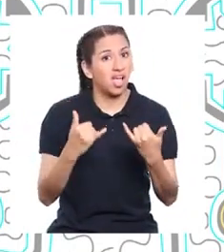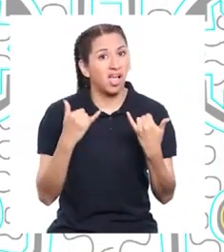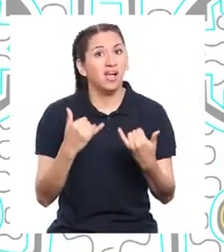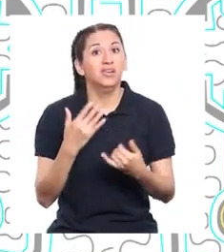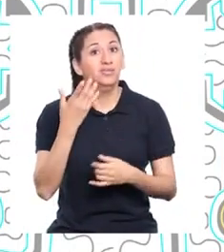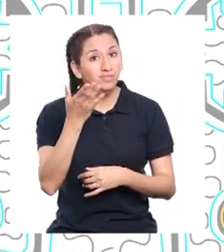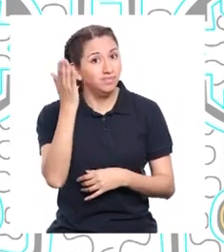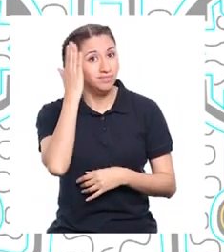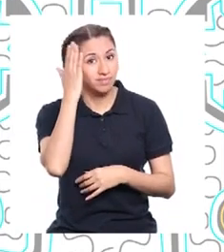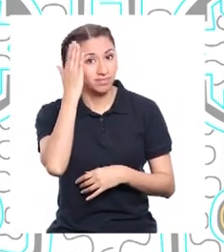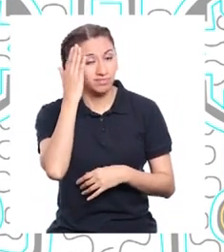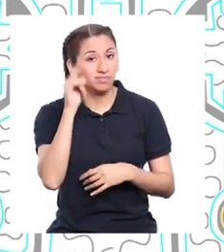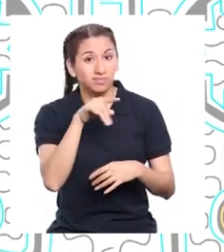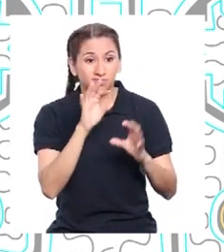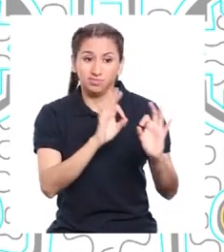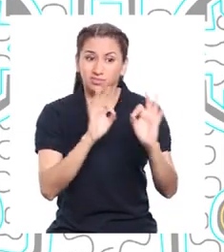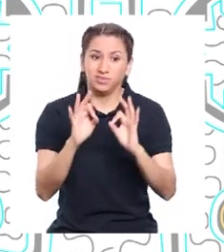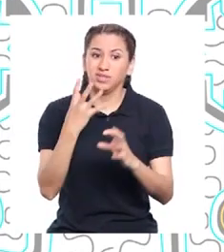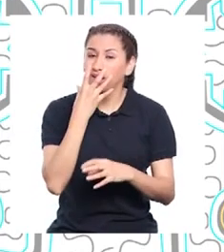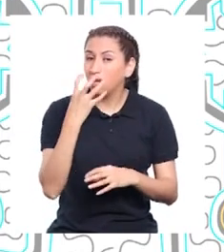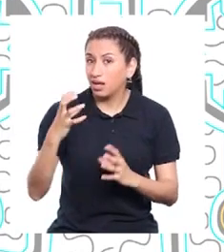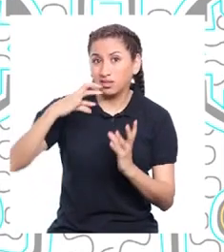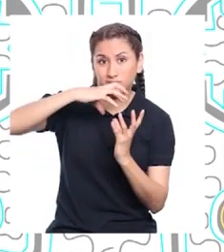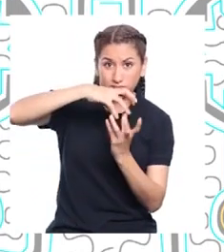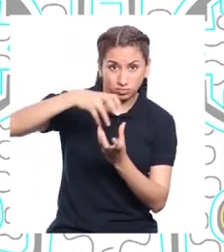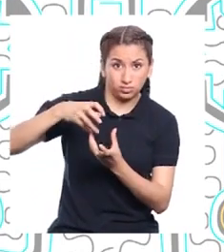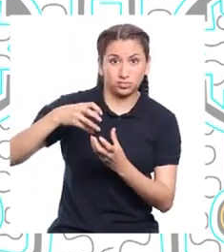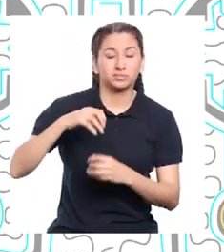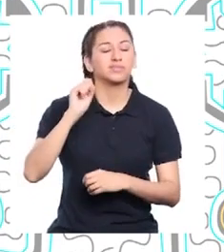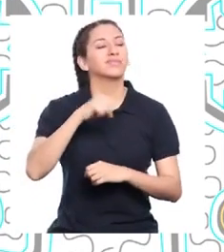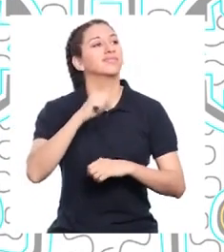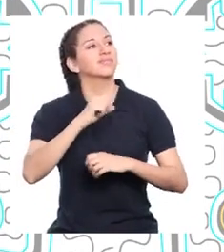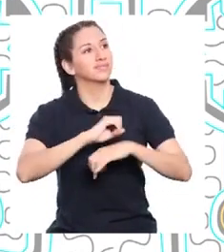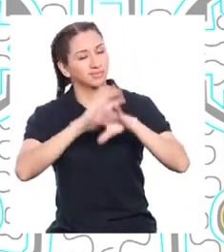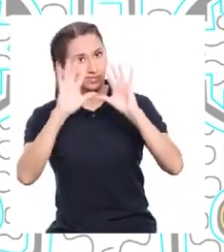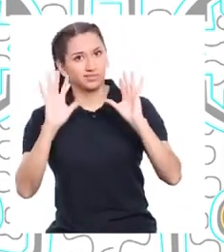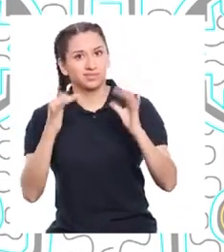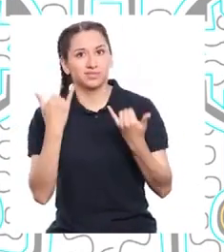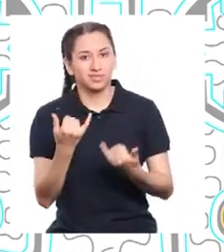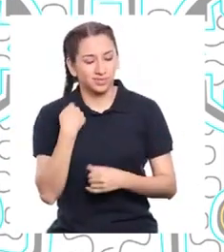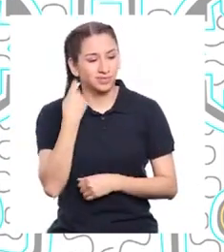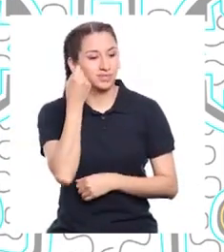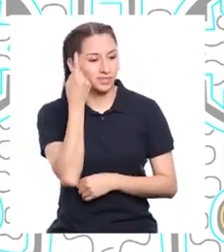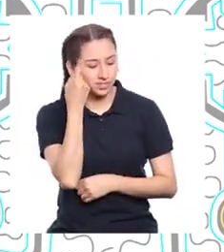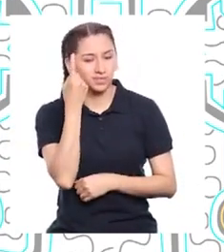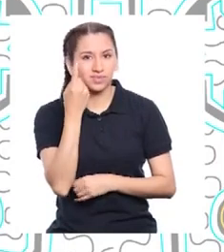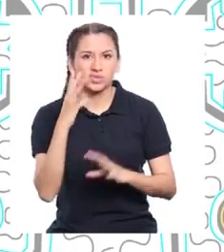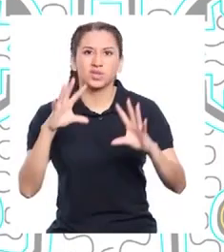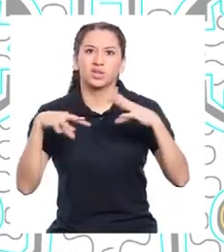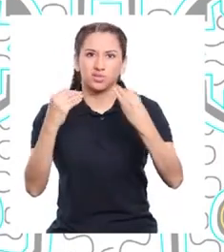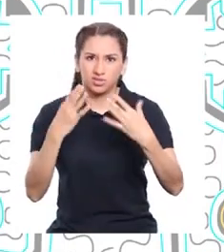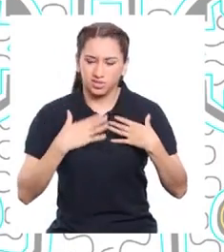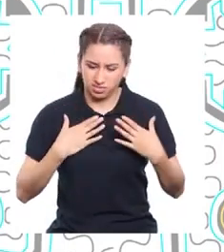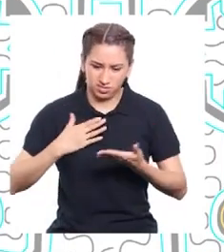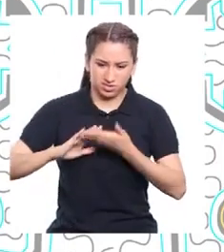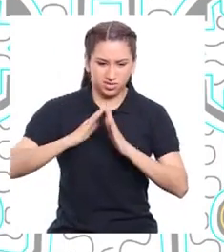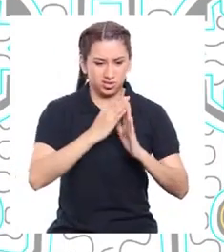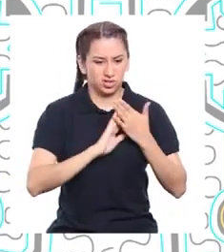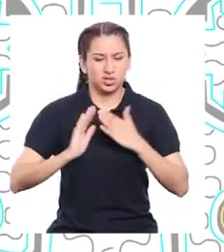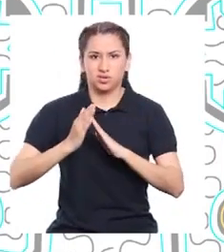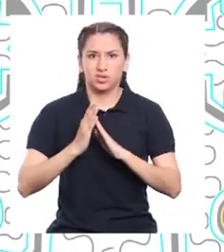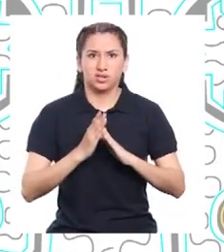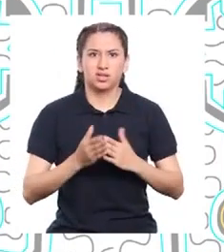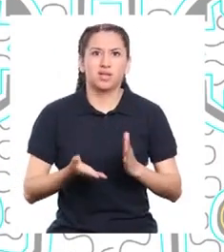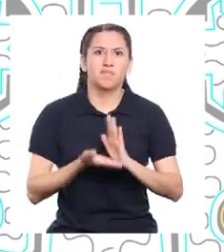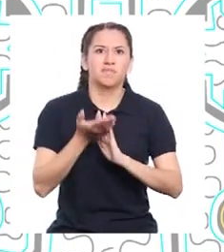Ahora ya sé lo perjudicial que es el calentamiento global. ¡Claro! Ahora entiendo por qué en mi comunidad cada vez